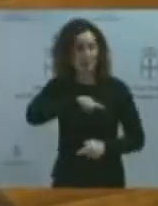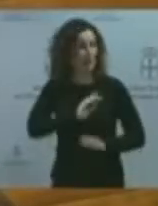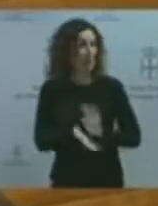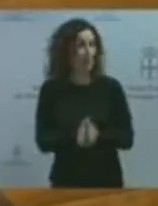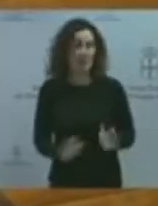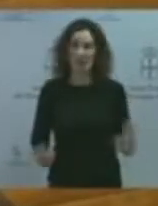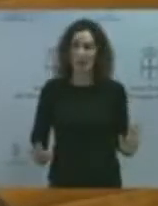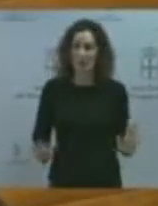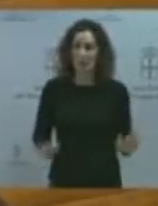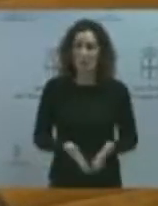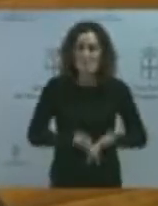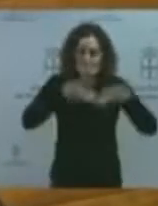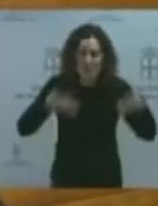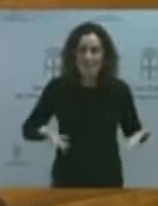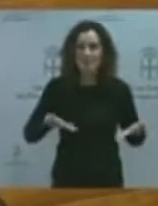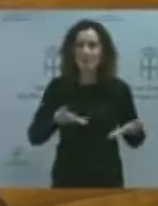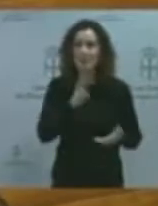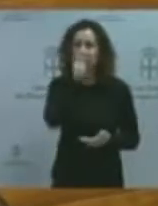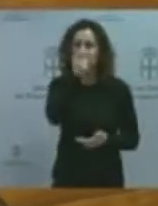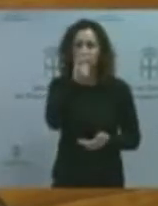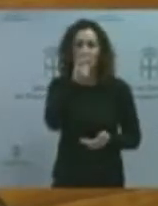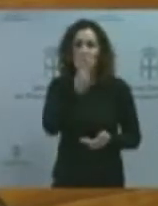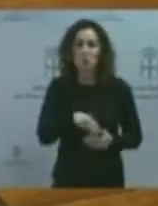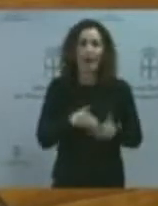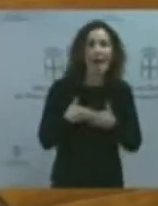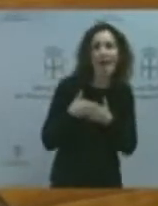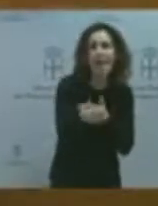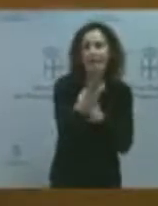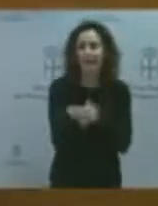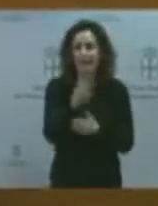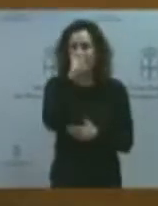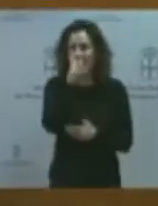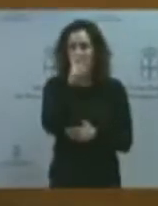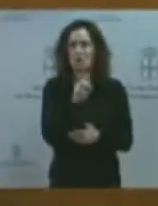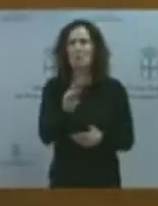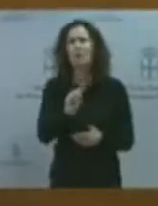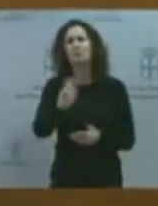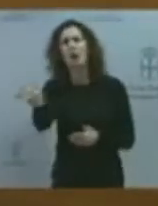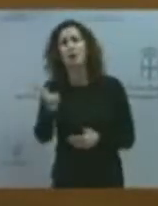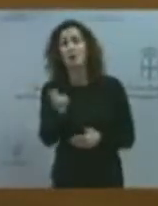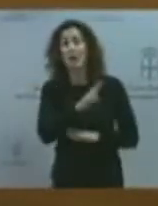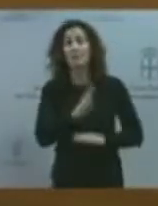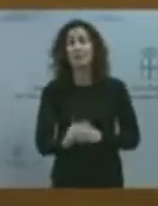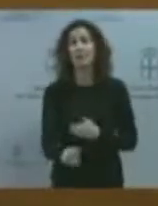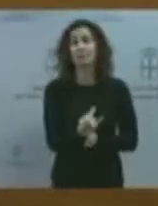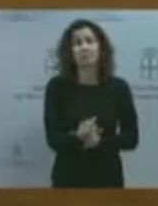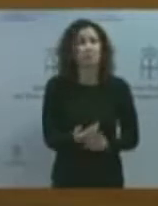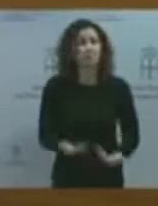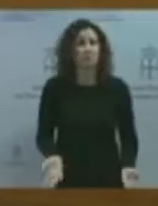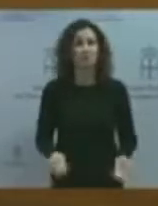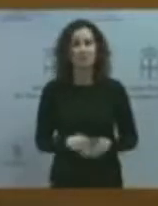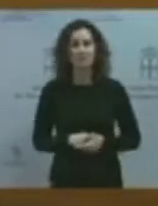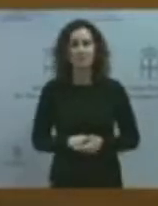el peaje del Huerna 30 años. Pregunte en otros sitios. Se está equivocando de bancada. Eso en primer lugar. Pero mire, con ese empeño recurrente,